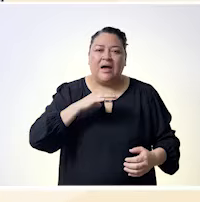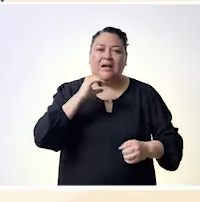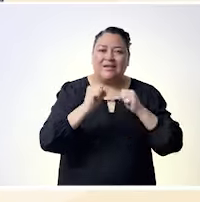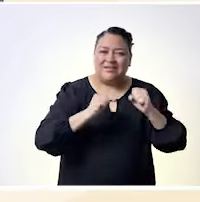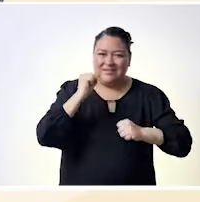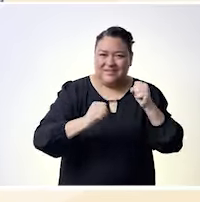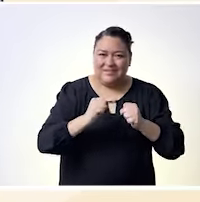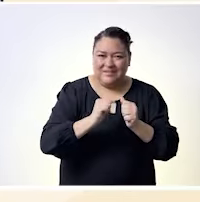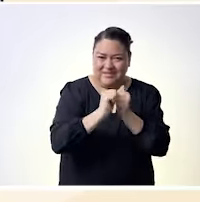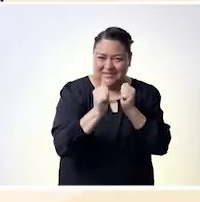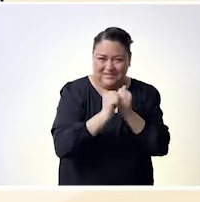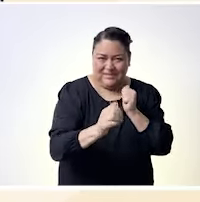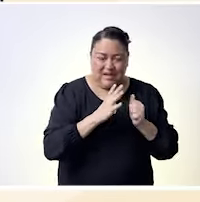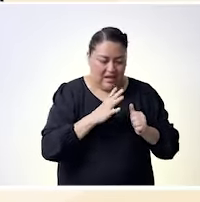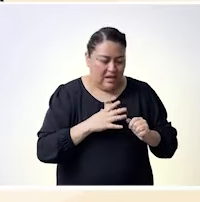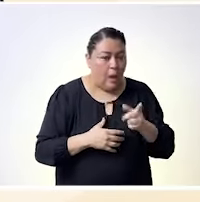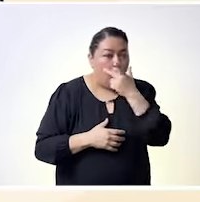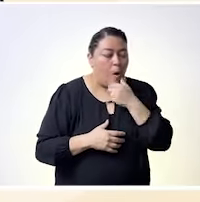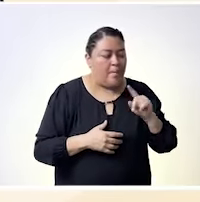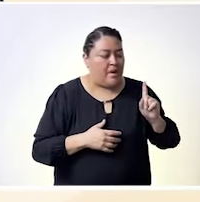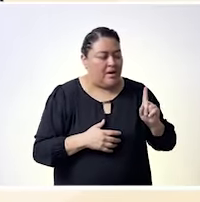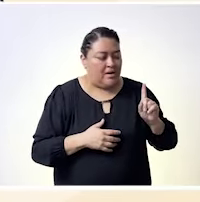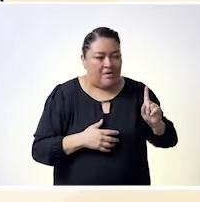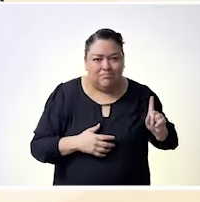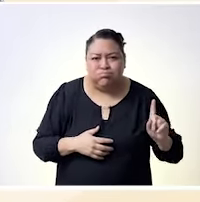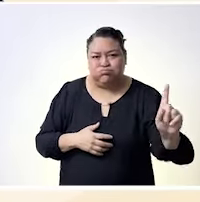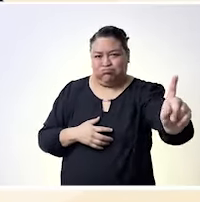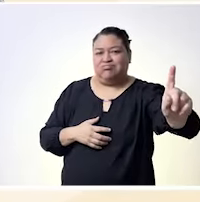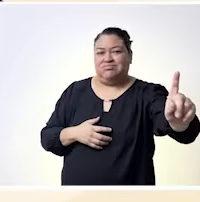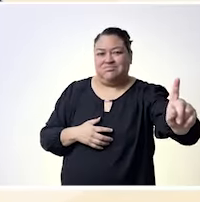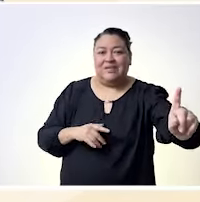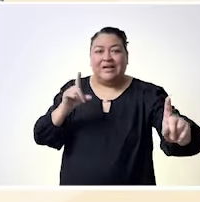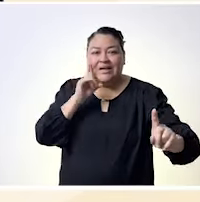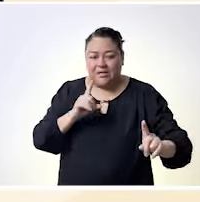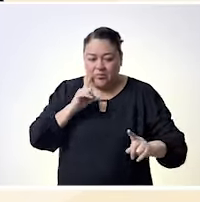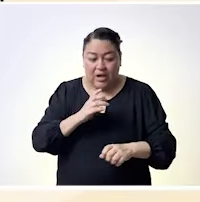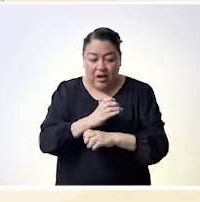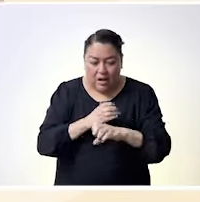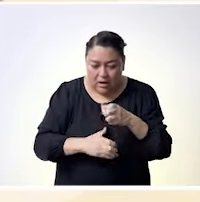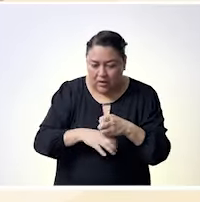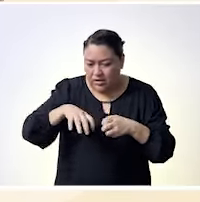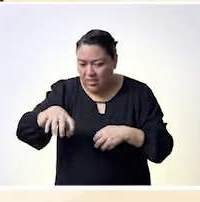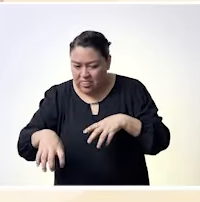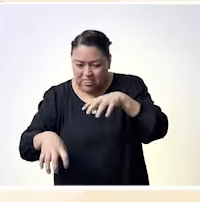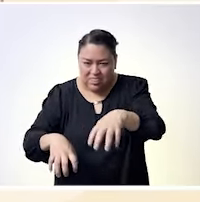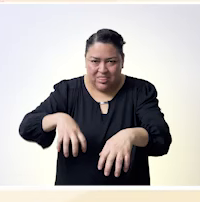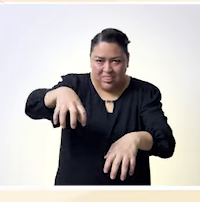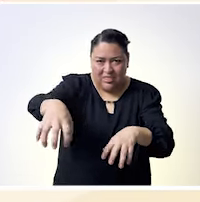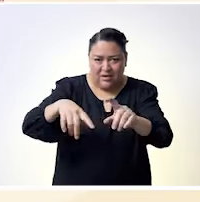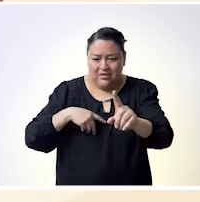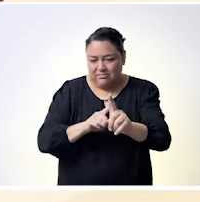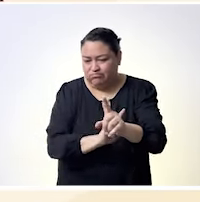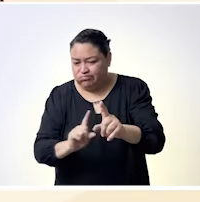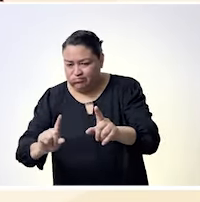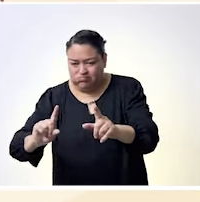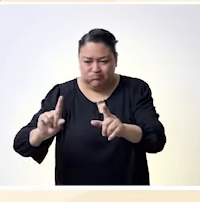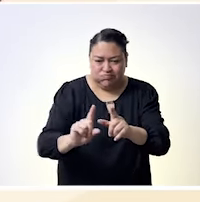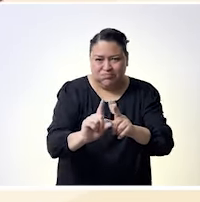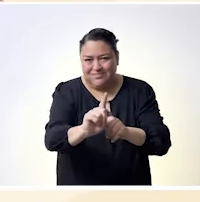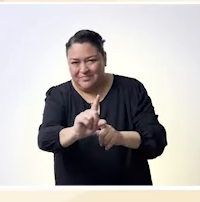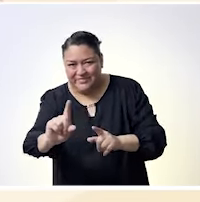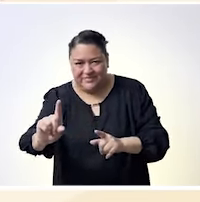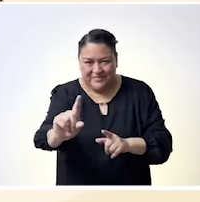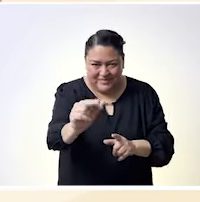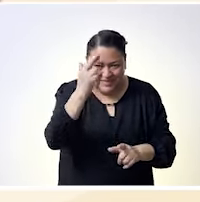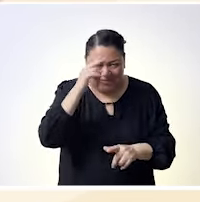y que nadie tenga que estar pidiendo permiso para ser quien quieras totalmente de acuerdo con lo que señala Citzel me